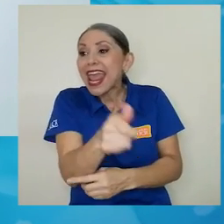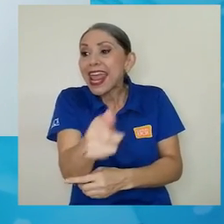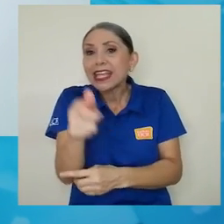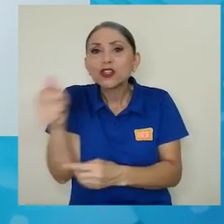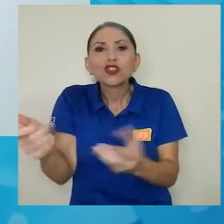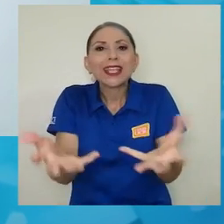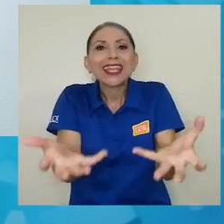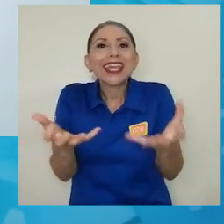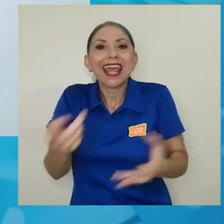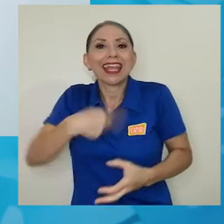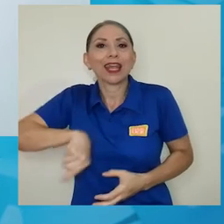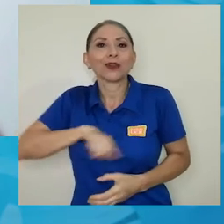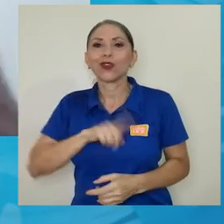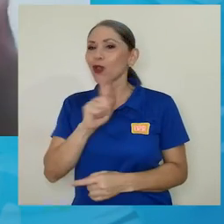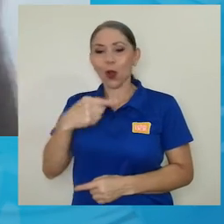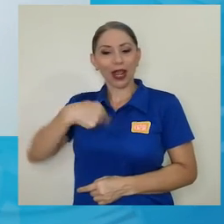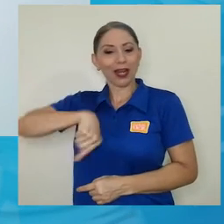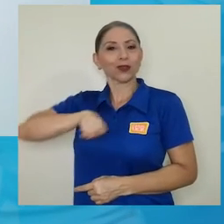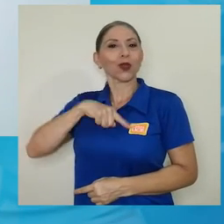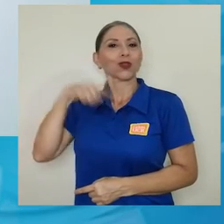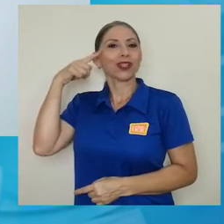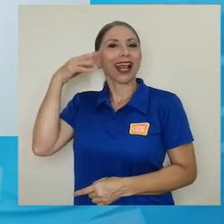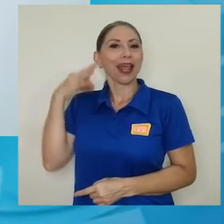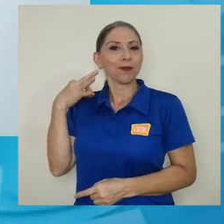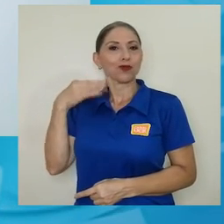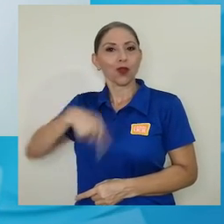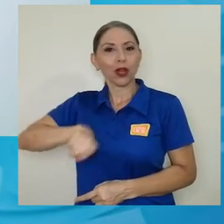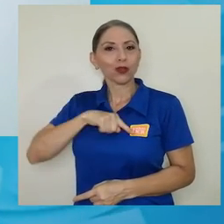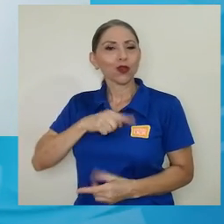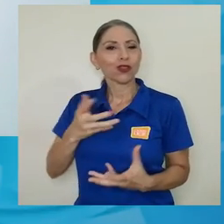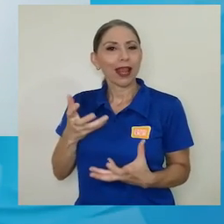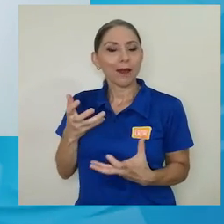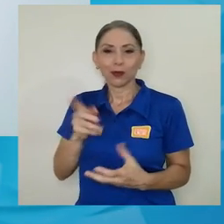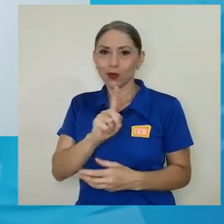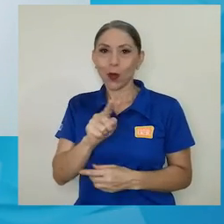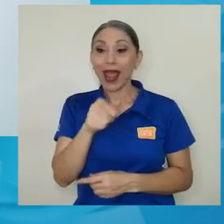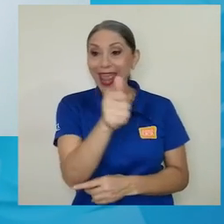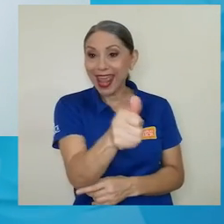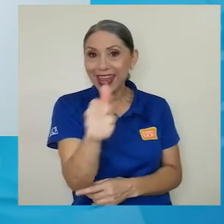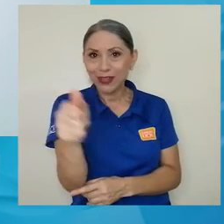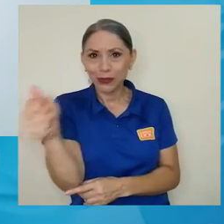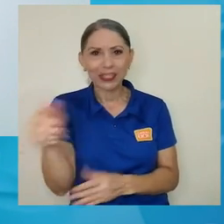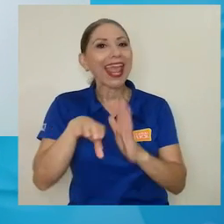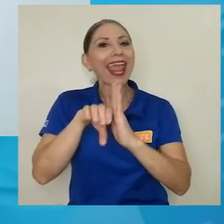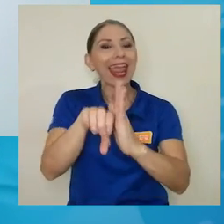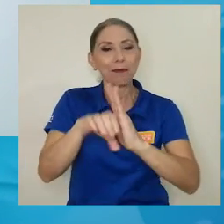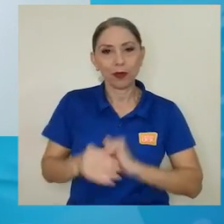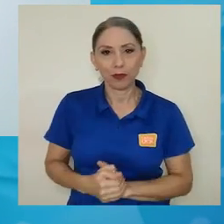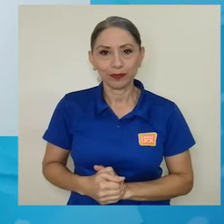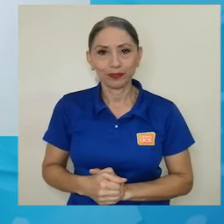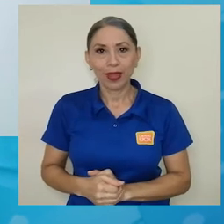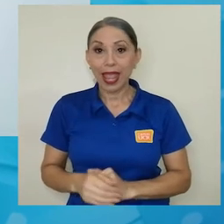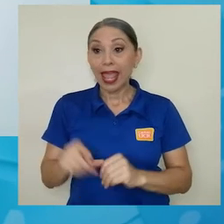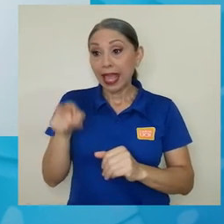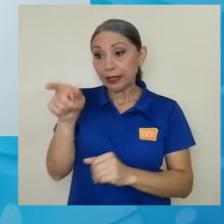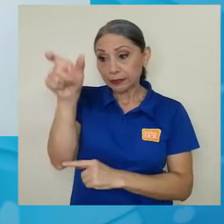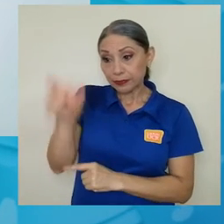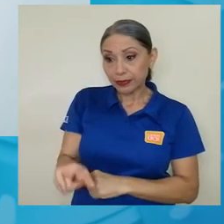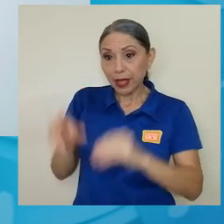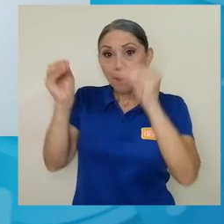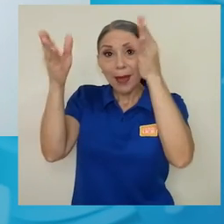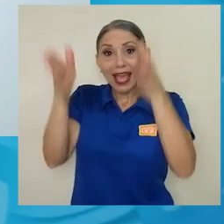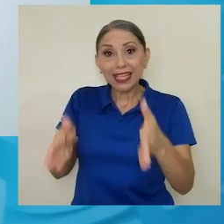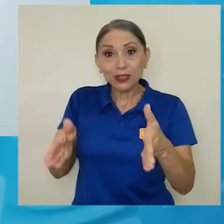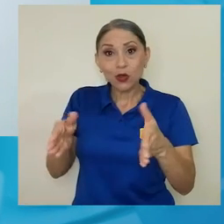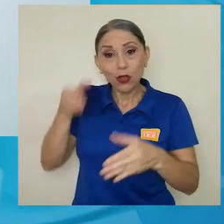vayamos desarrollando y ya no lo que nosotros pensamos que deberíamos desarrollar. Te pongo un ejemplo, el maestro de cultura,